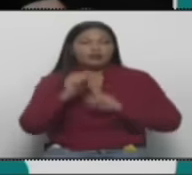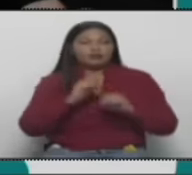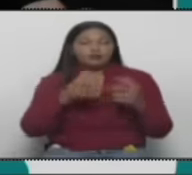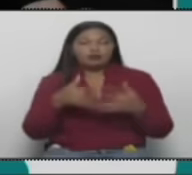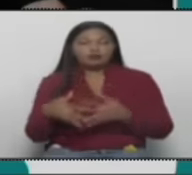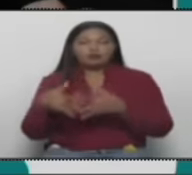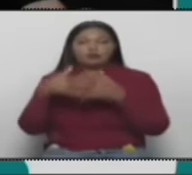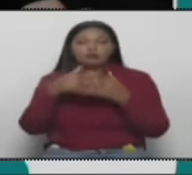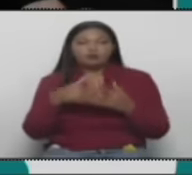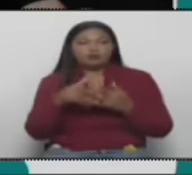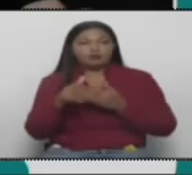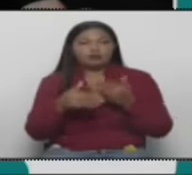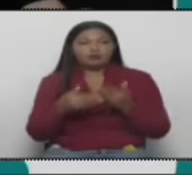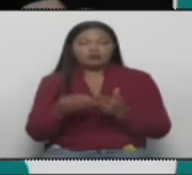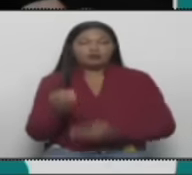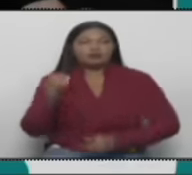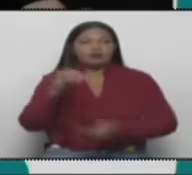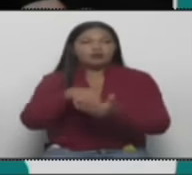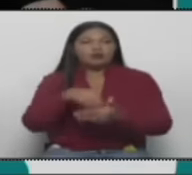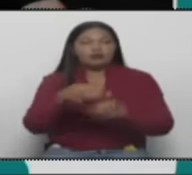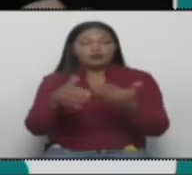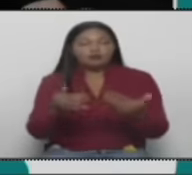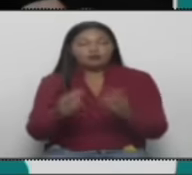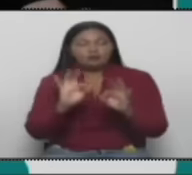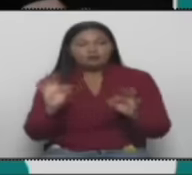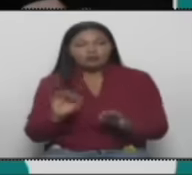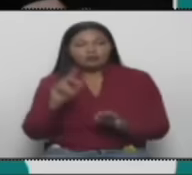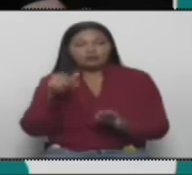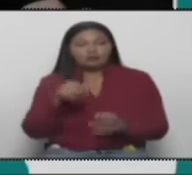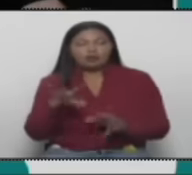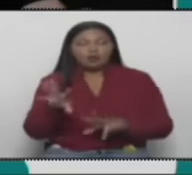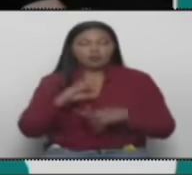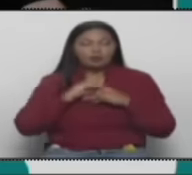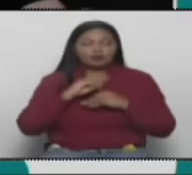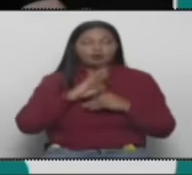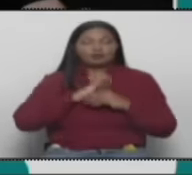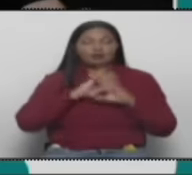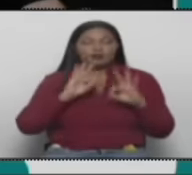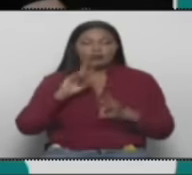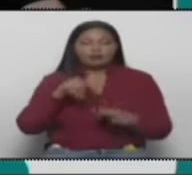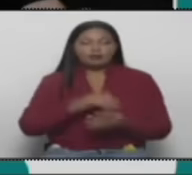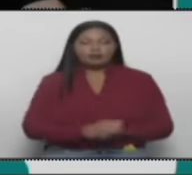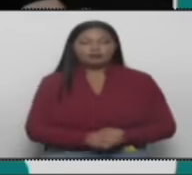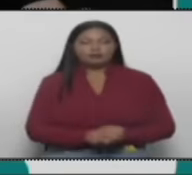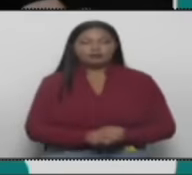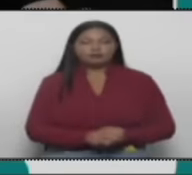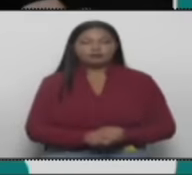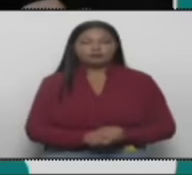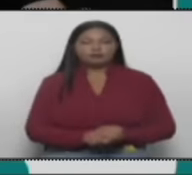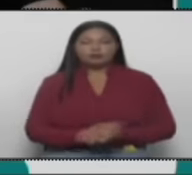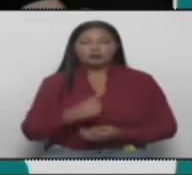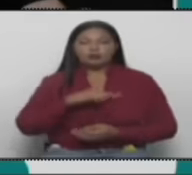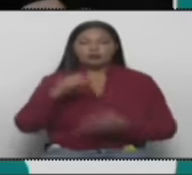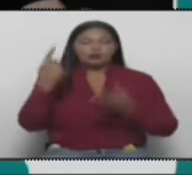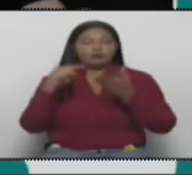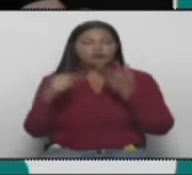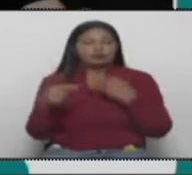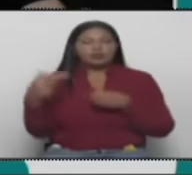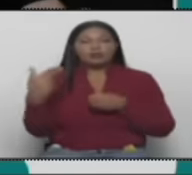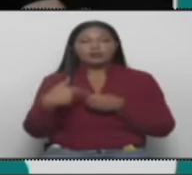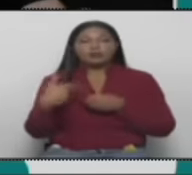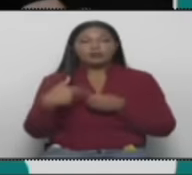Unidos, intervenir y así apropiarse como han querido de nuestros recursos petroleros,